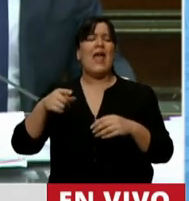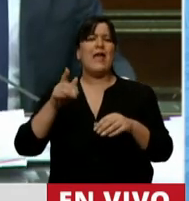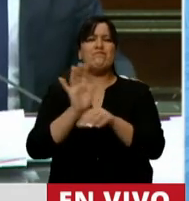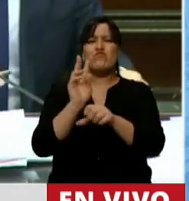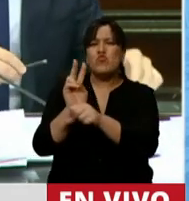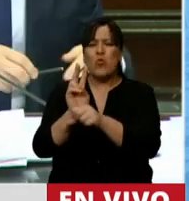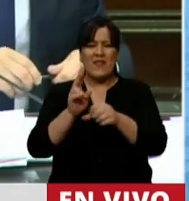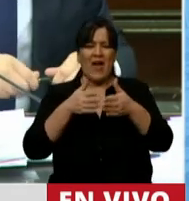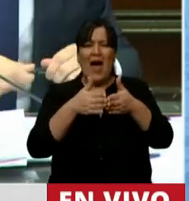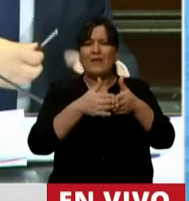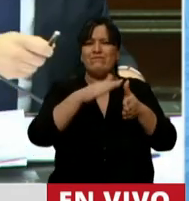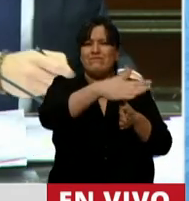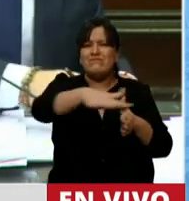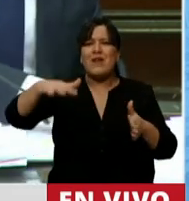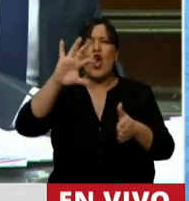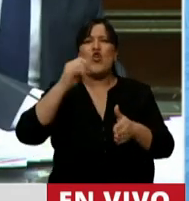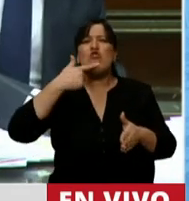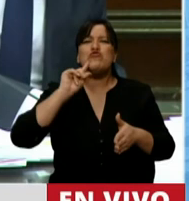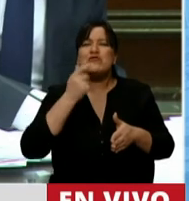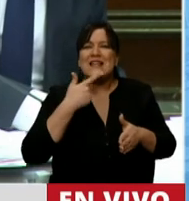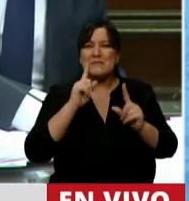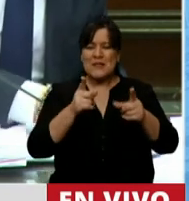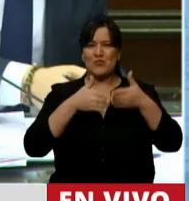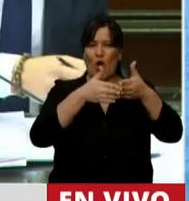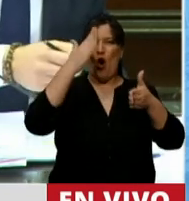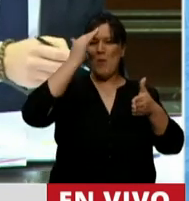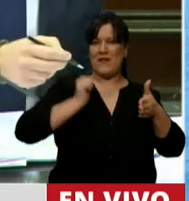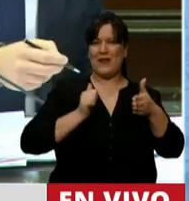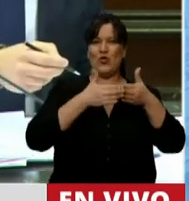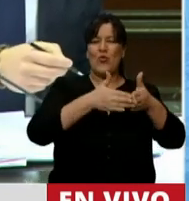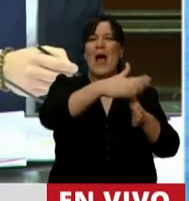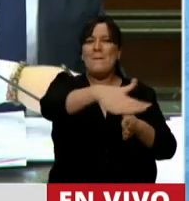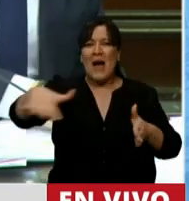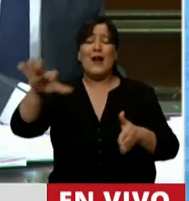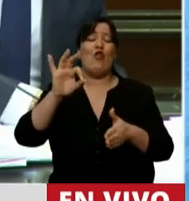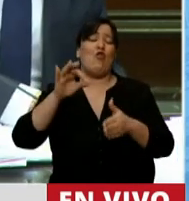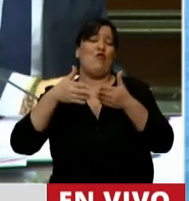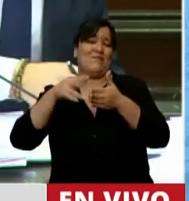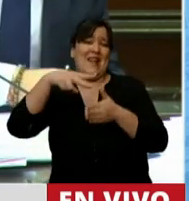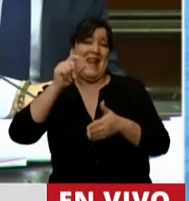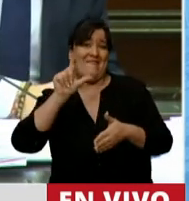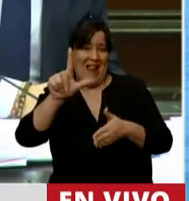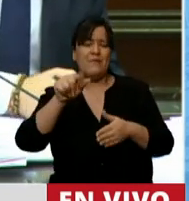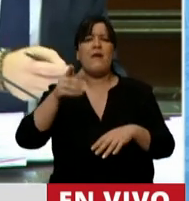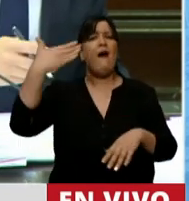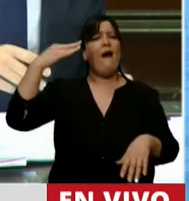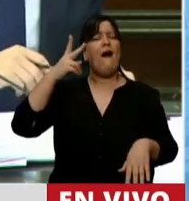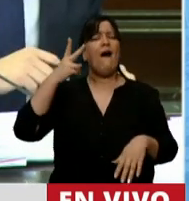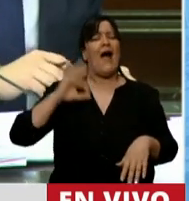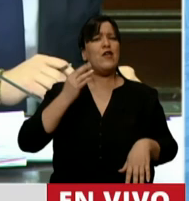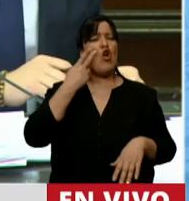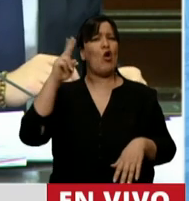preparó la Prefectura Marítima o Naval en el año 2018,